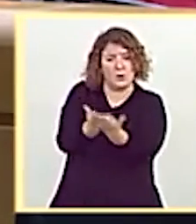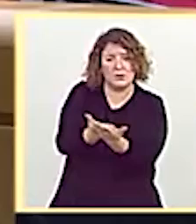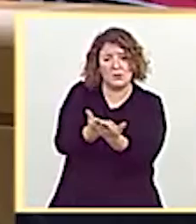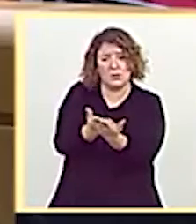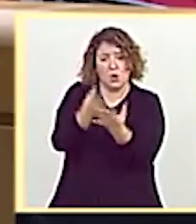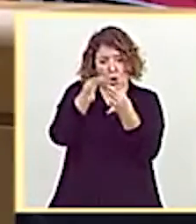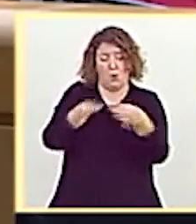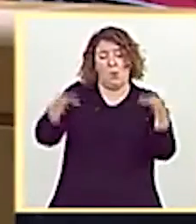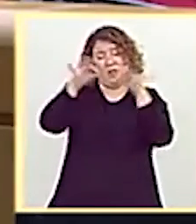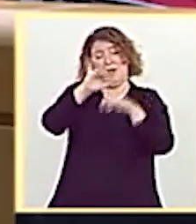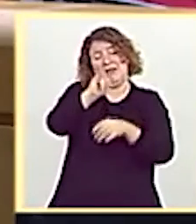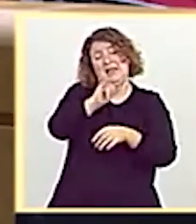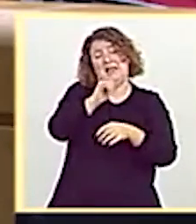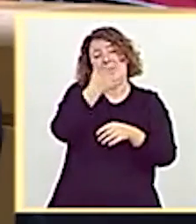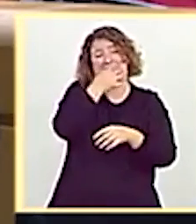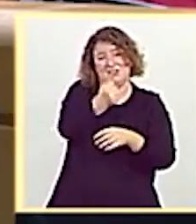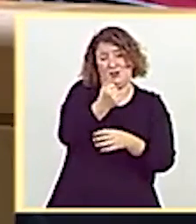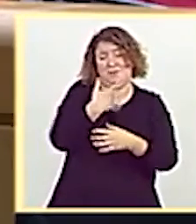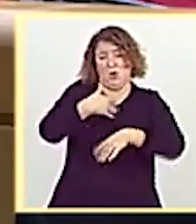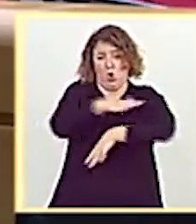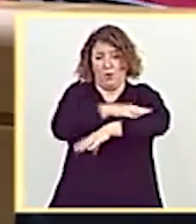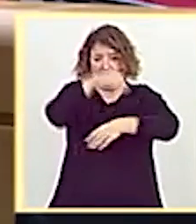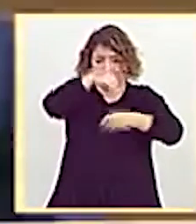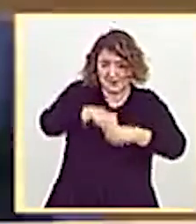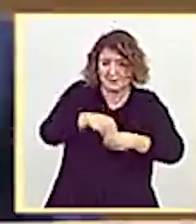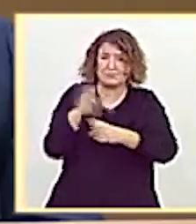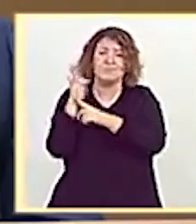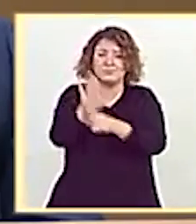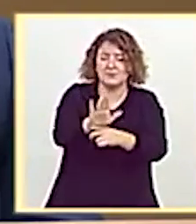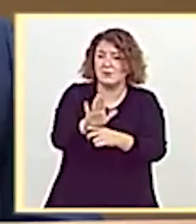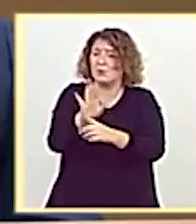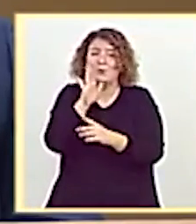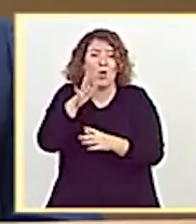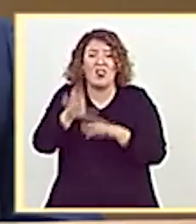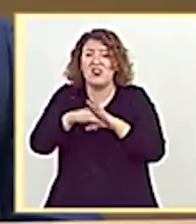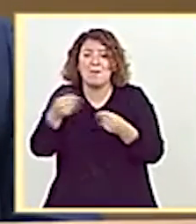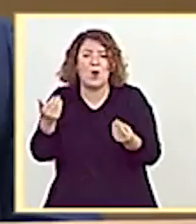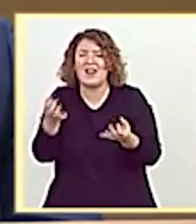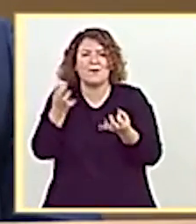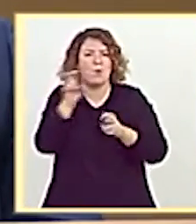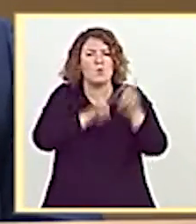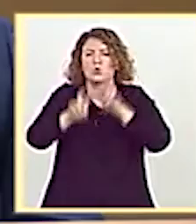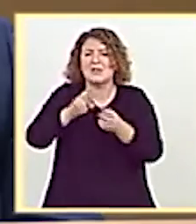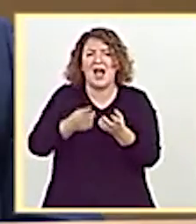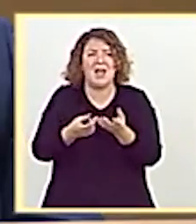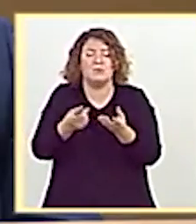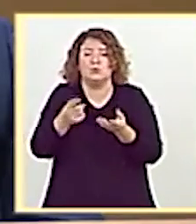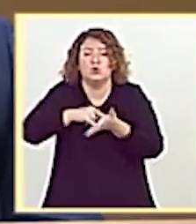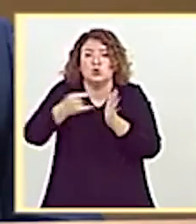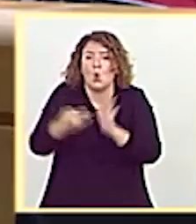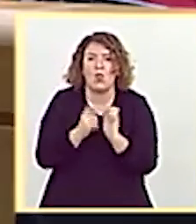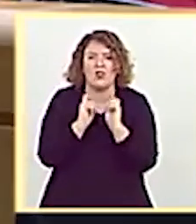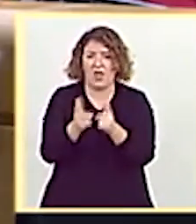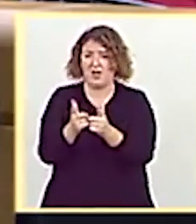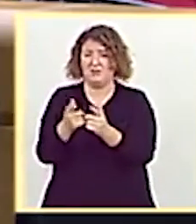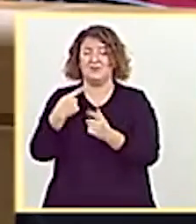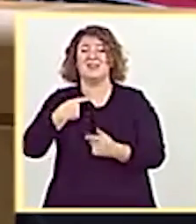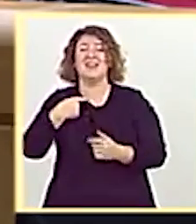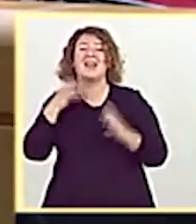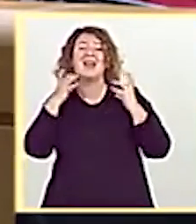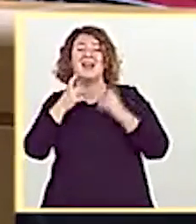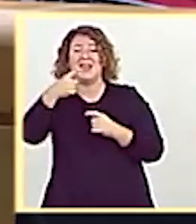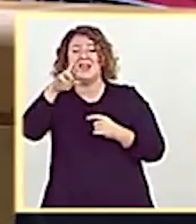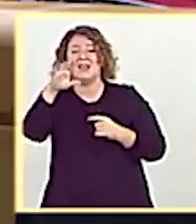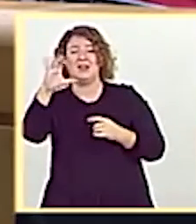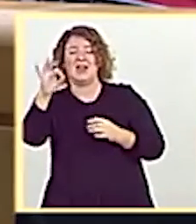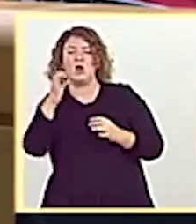sostienen al Gobierno, obedece a que en democracia hay que buscar salidas a los problemas. Y no como dice el greco, no se